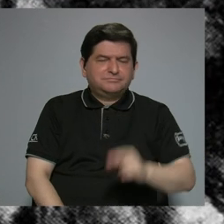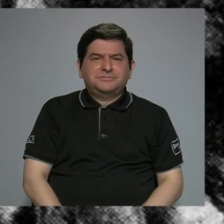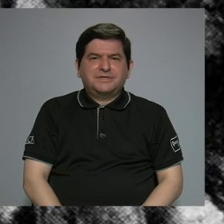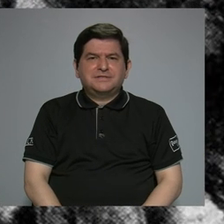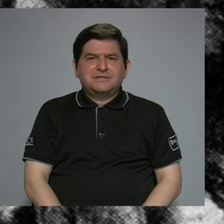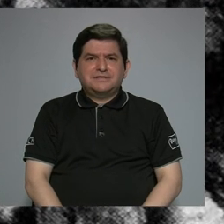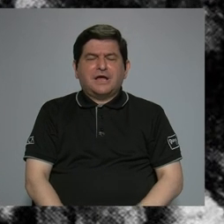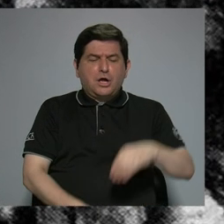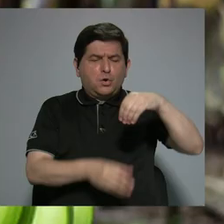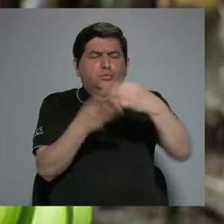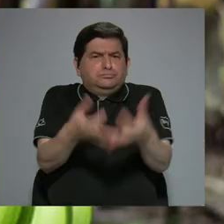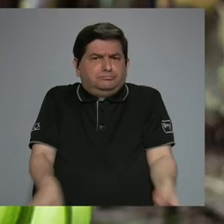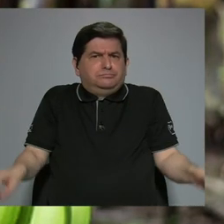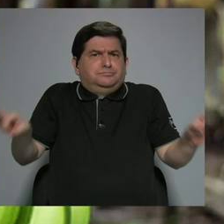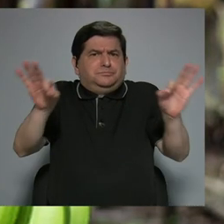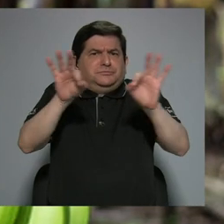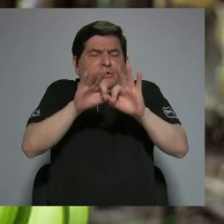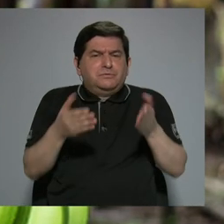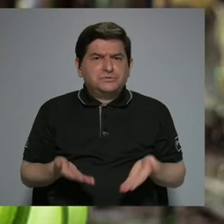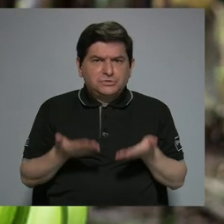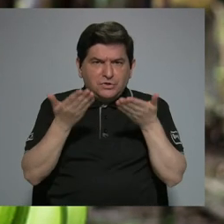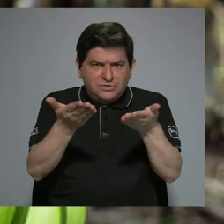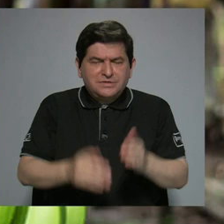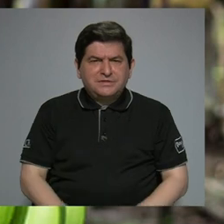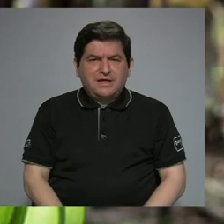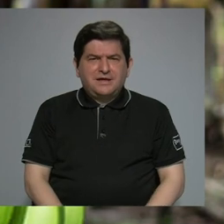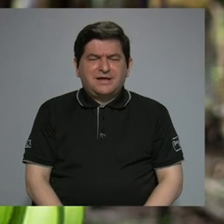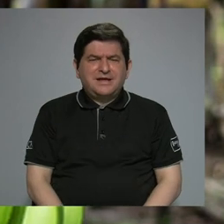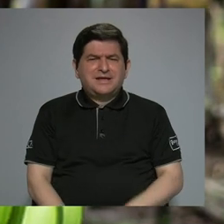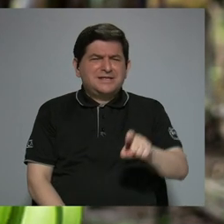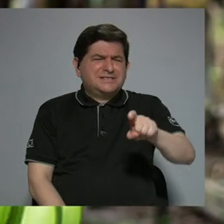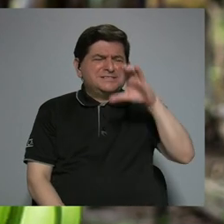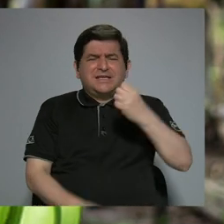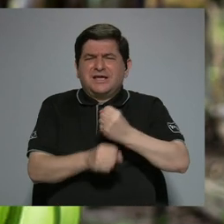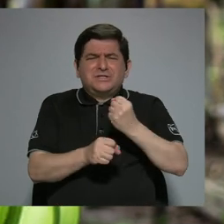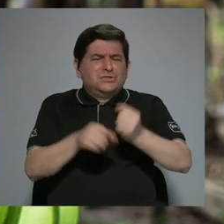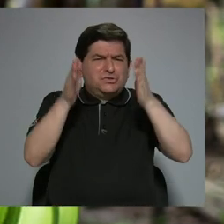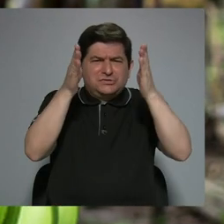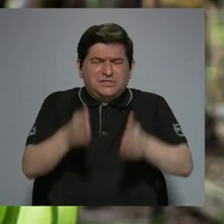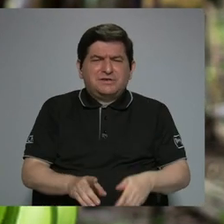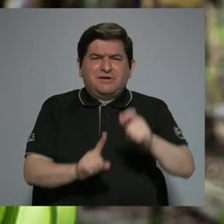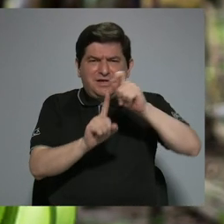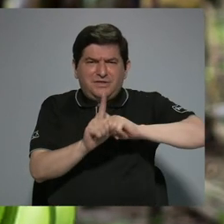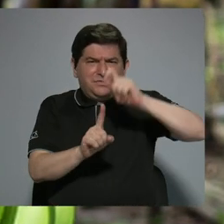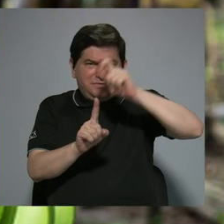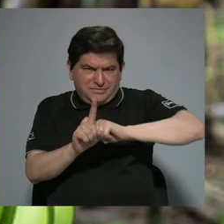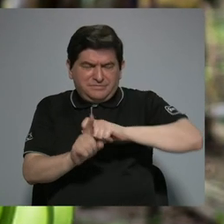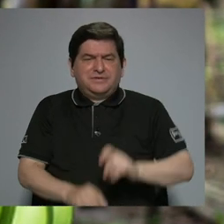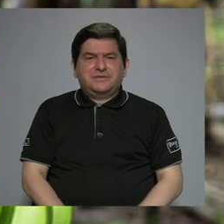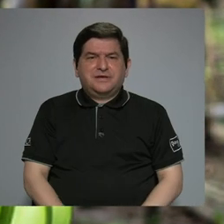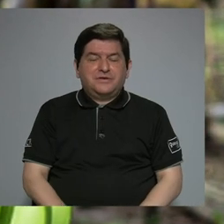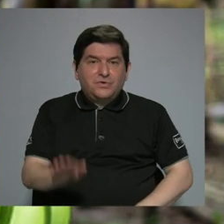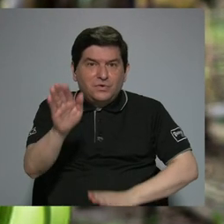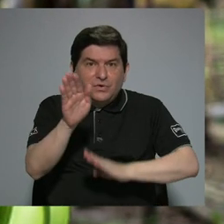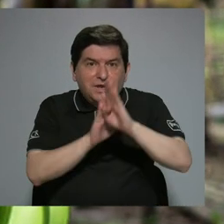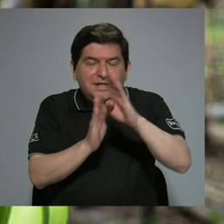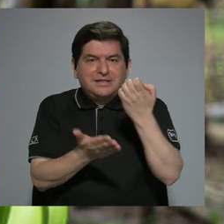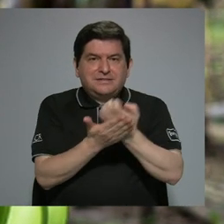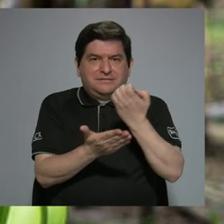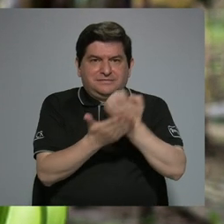de la gran contribución dada por las manos de cientos de trabajadores bananeros al desarrollo